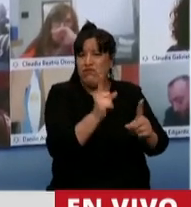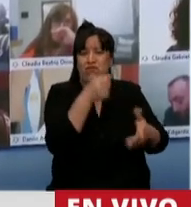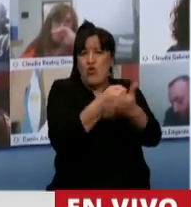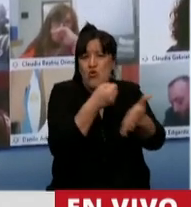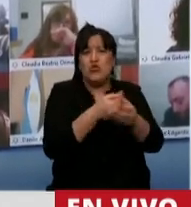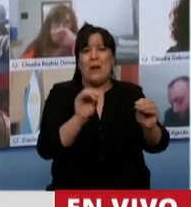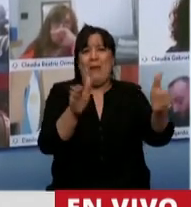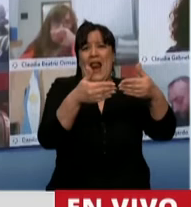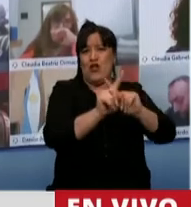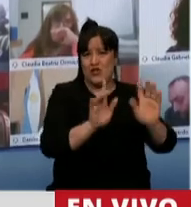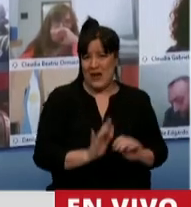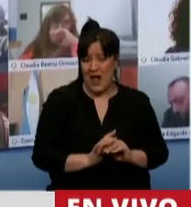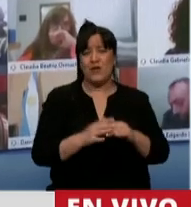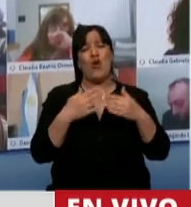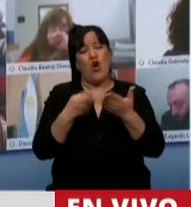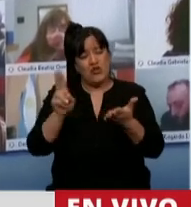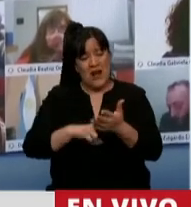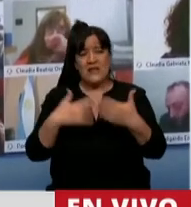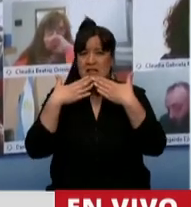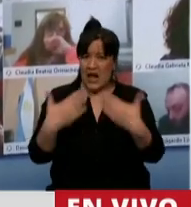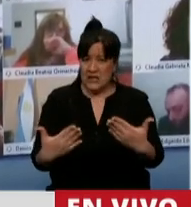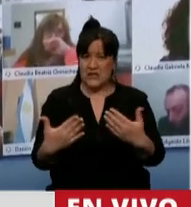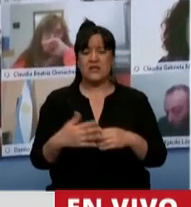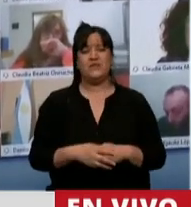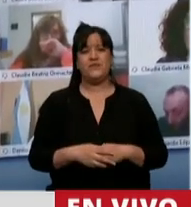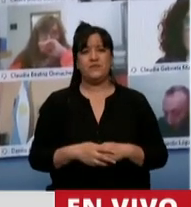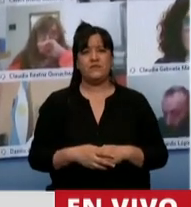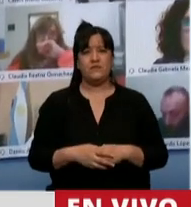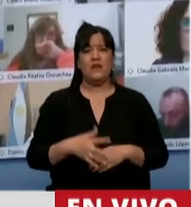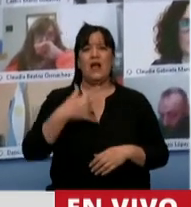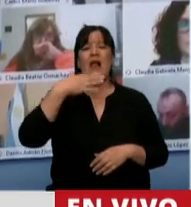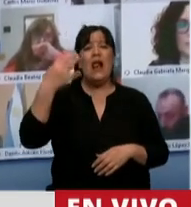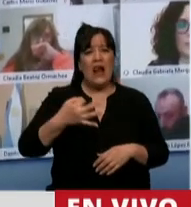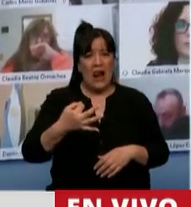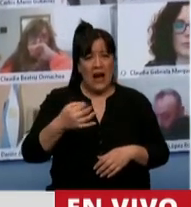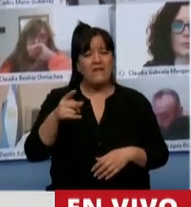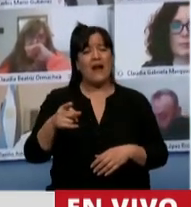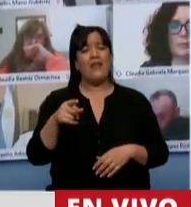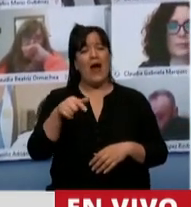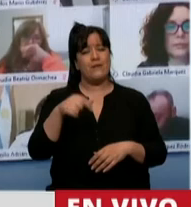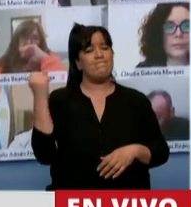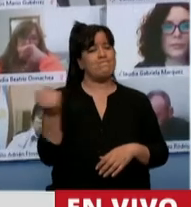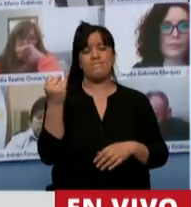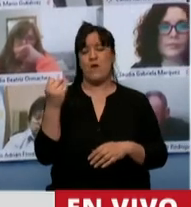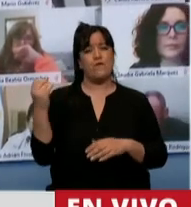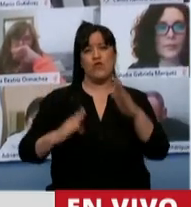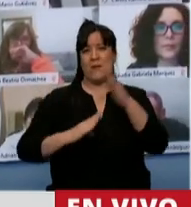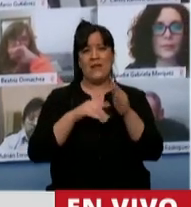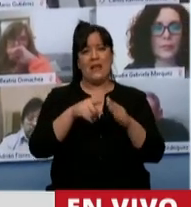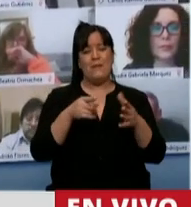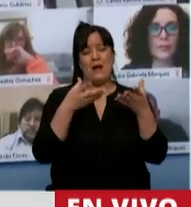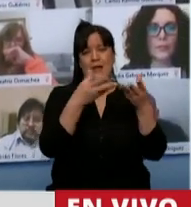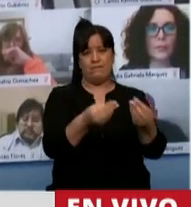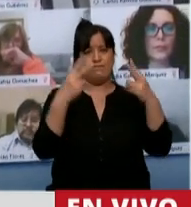cerrar sus puertas. Nuevamente, gracias y la verdad que estamos dando un paso fundamental para este sector. Les